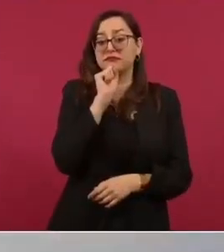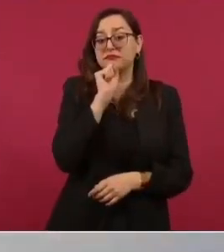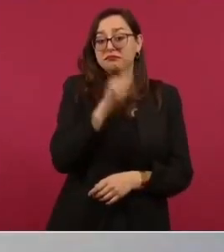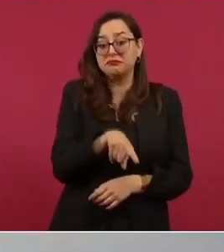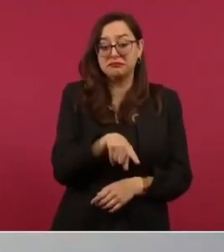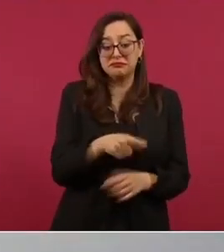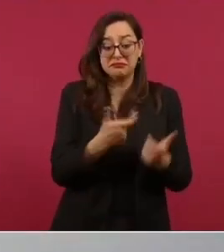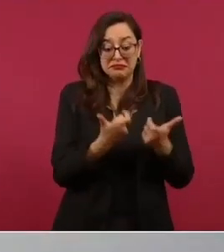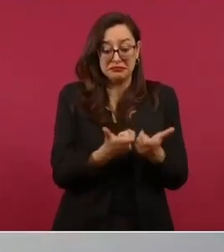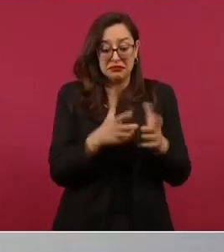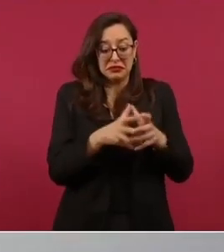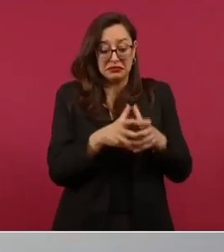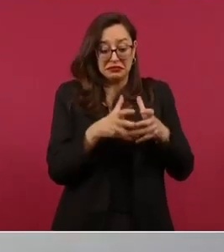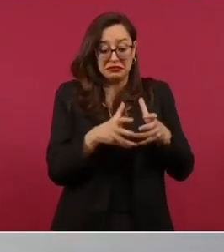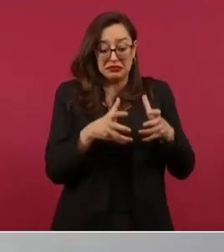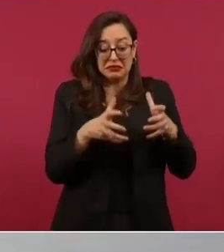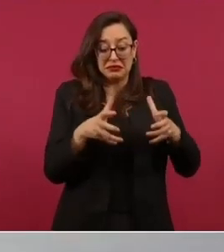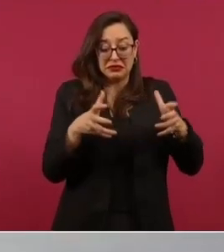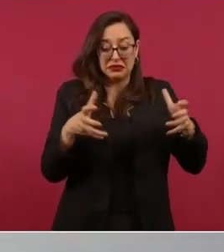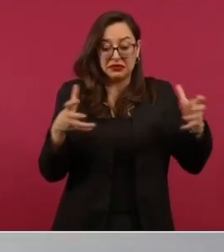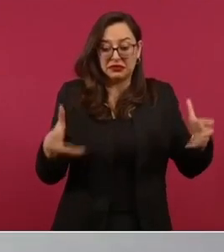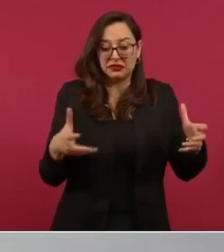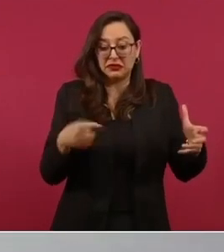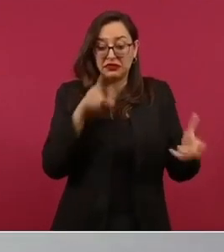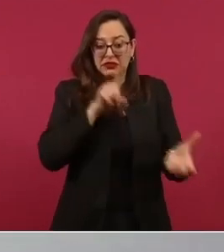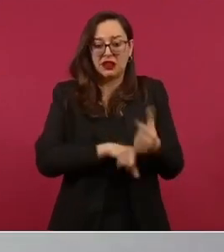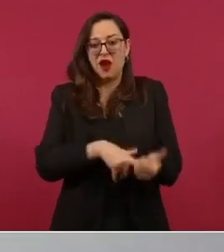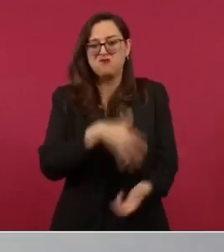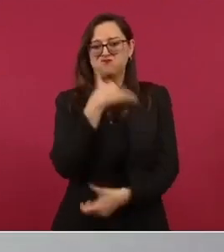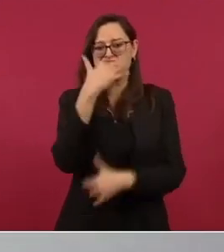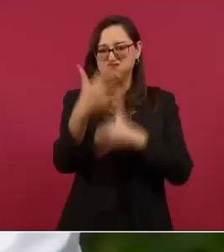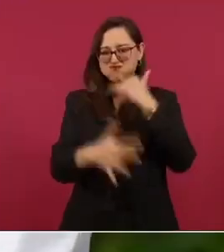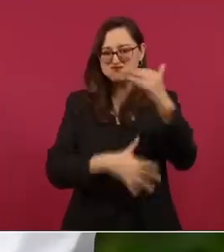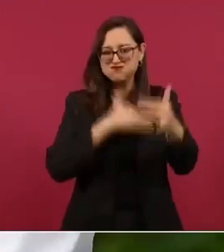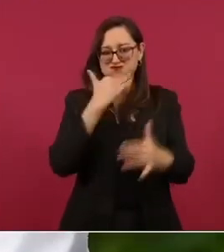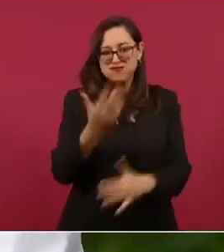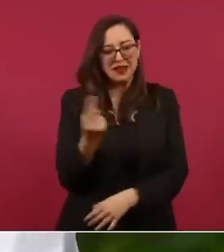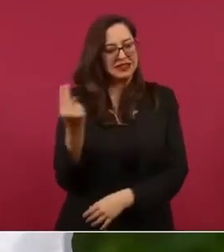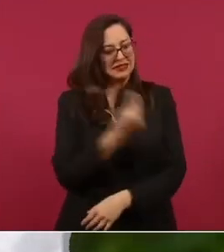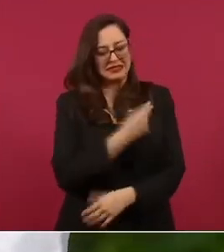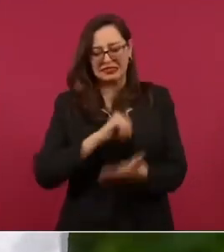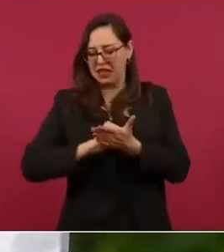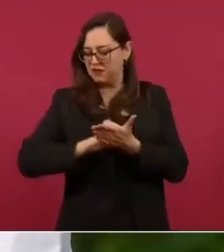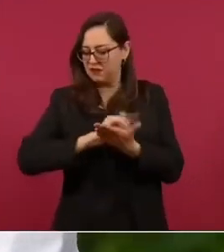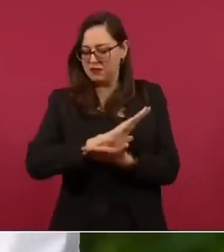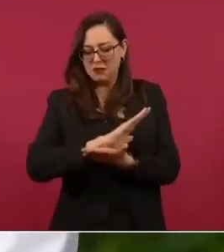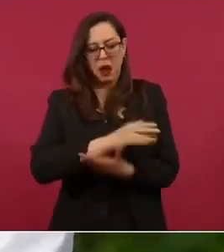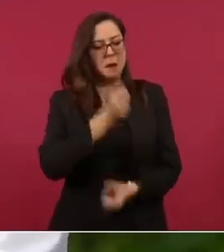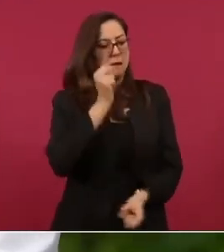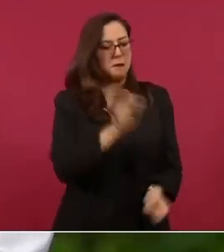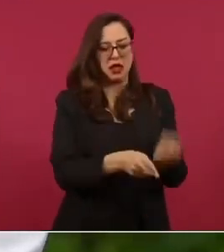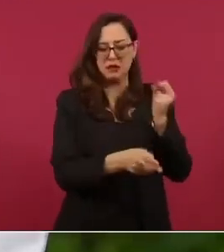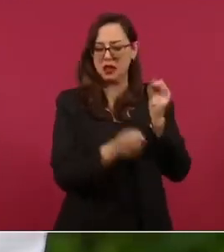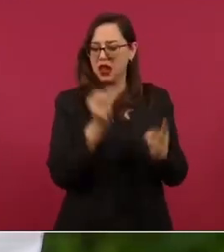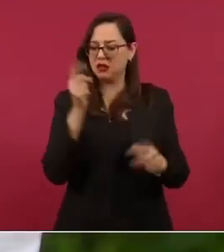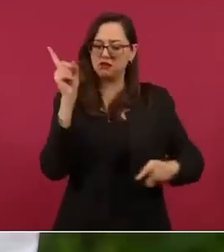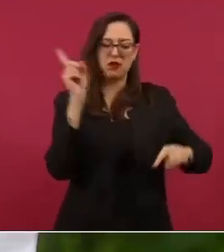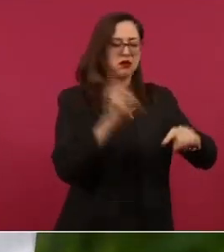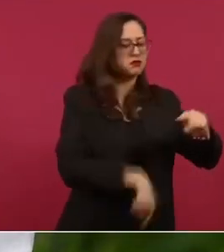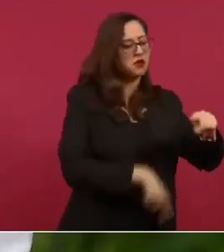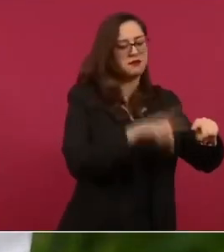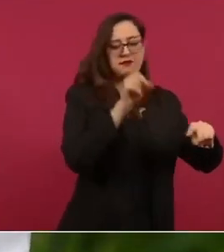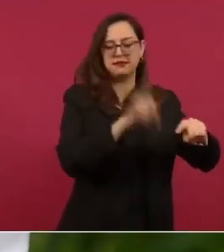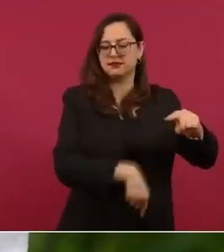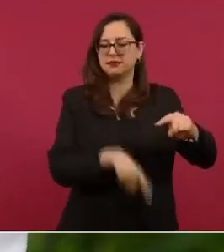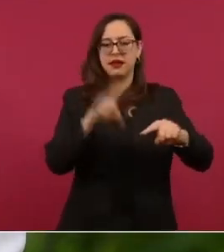crecimiento económico es fundamental desterrar la corrupción y los privilegios para destinar todo lo